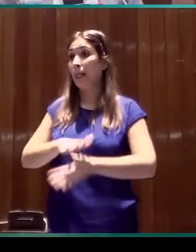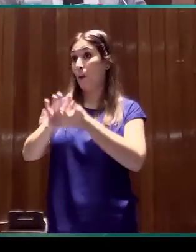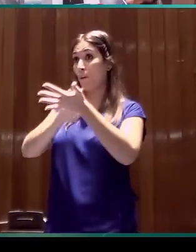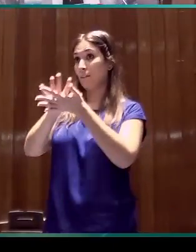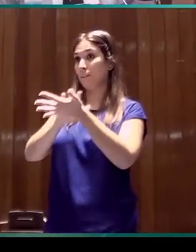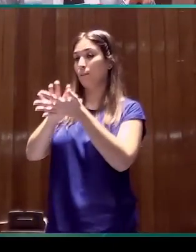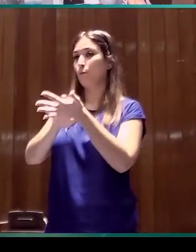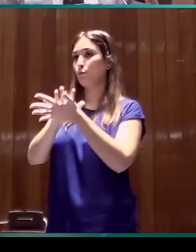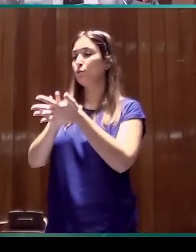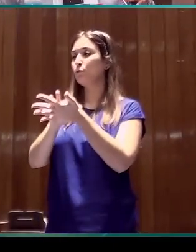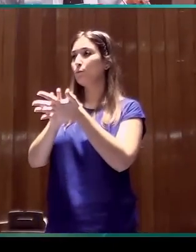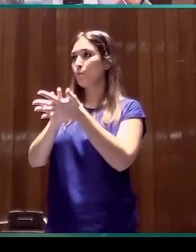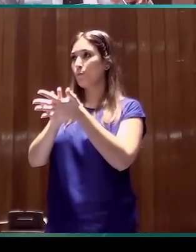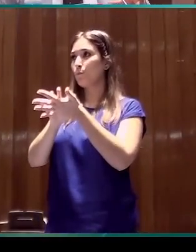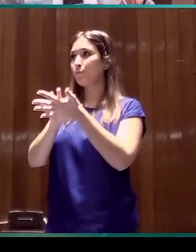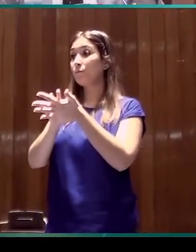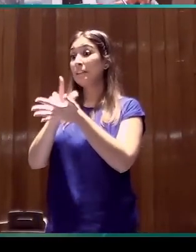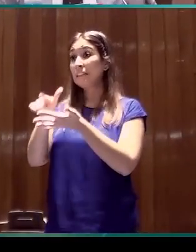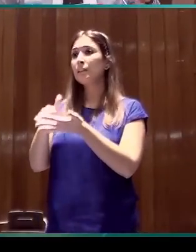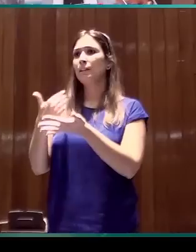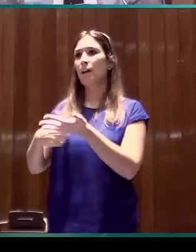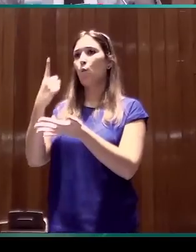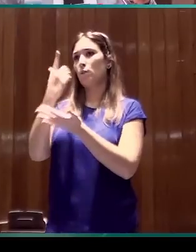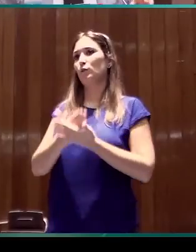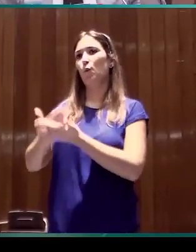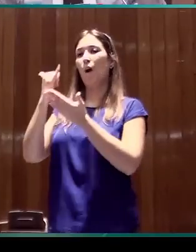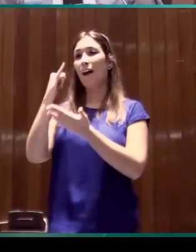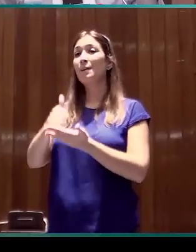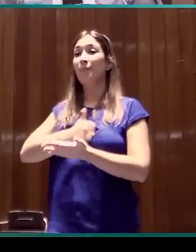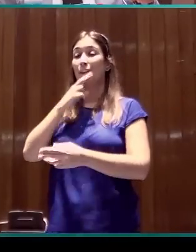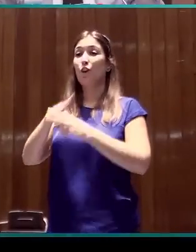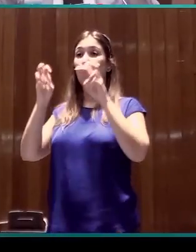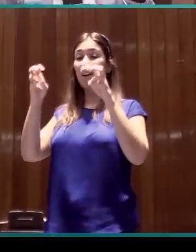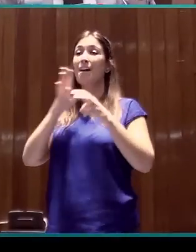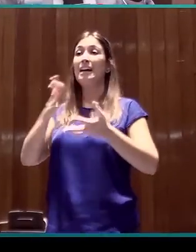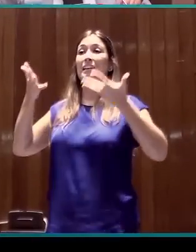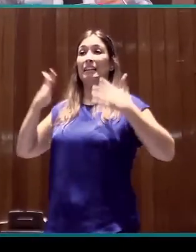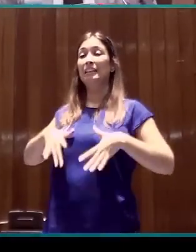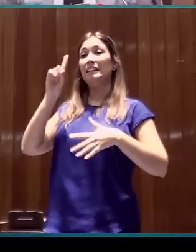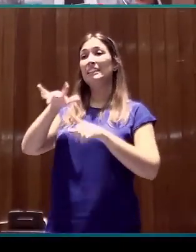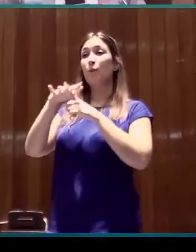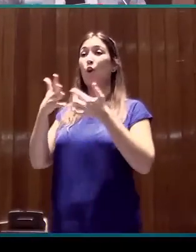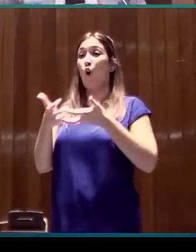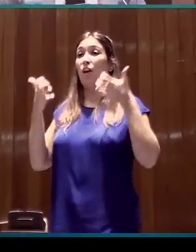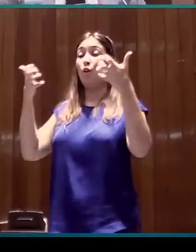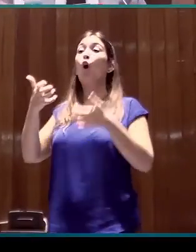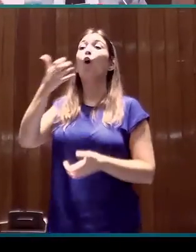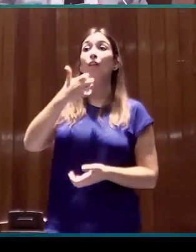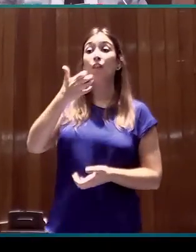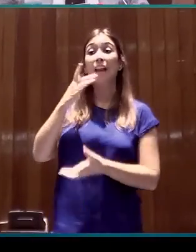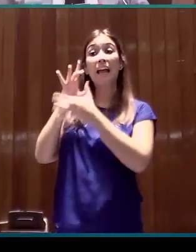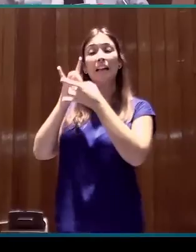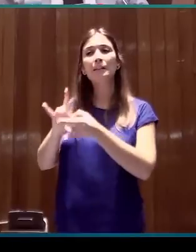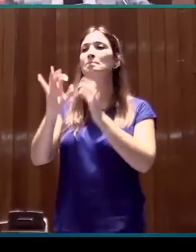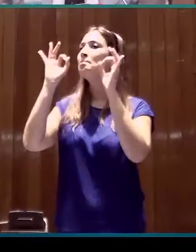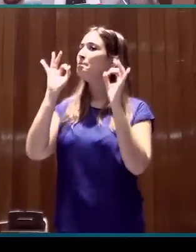y del cual existe un estudio precisamente de la adquisición de los rasgos no manuales en las oraciones condicionales y que también apunta en la